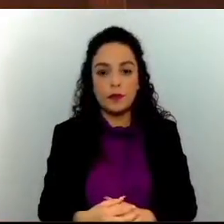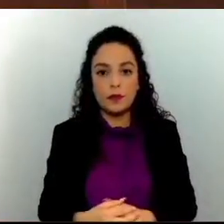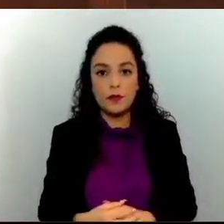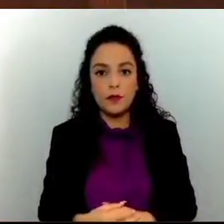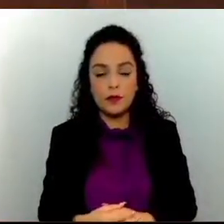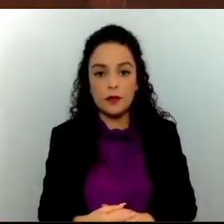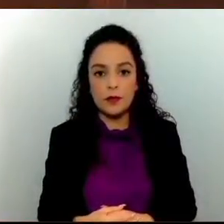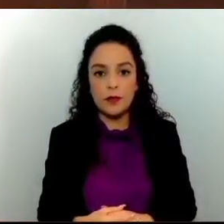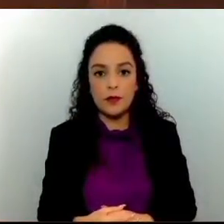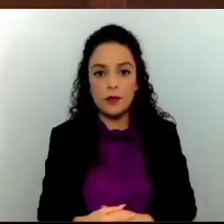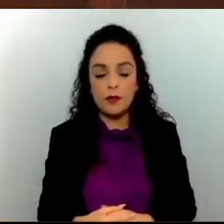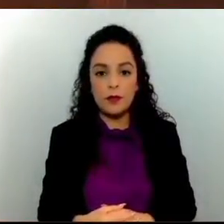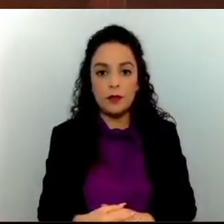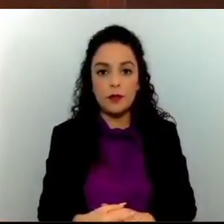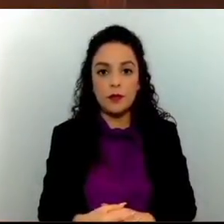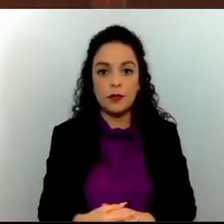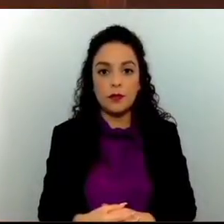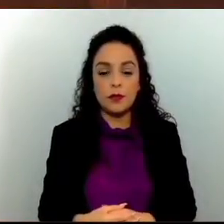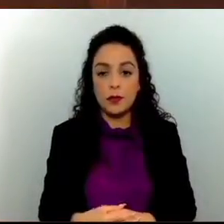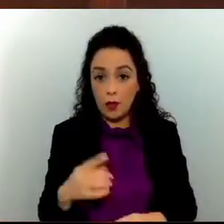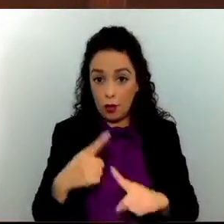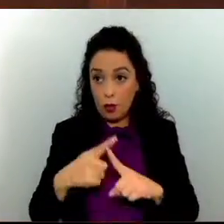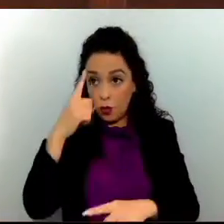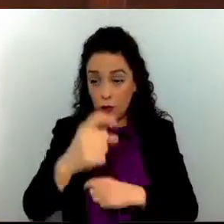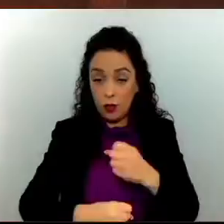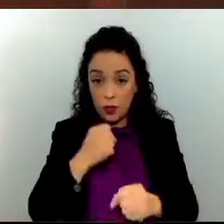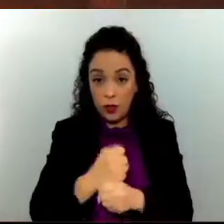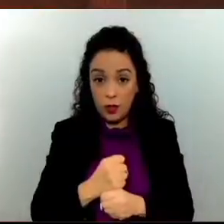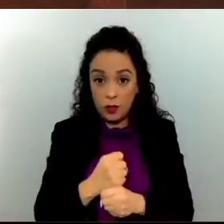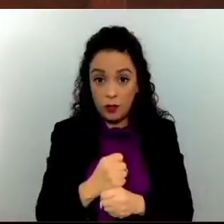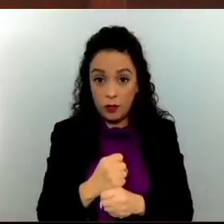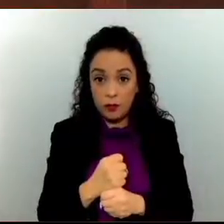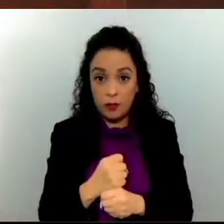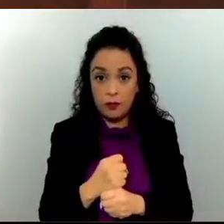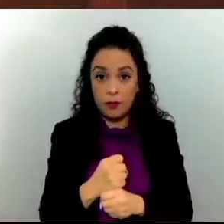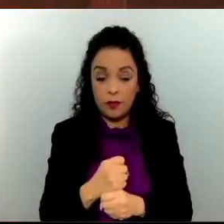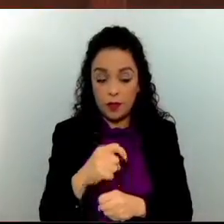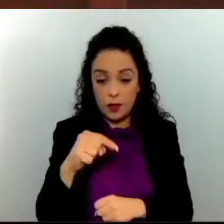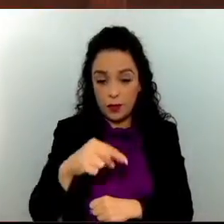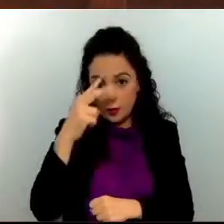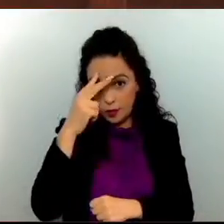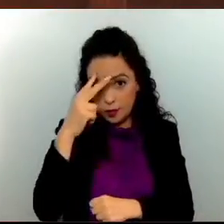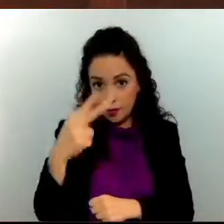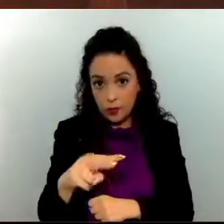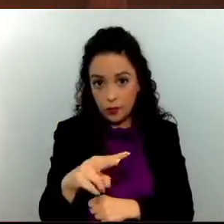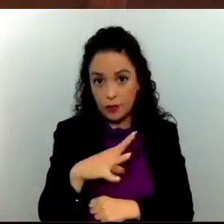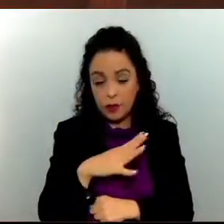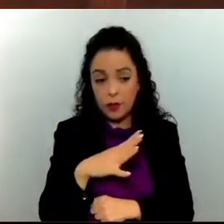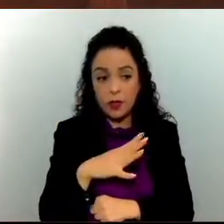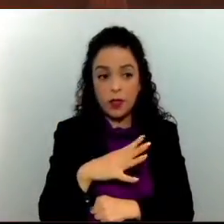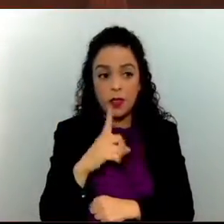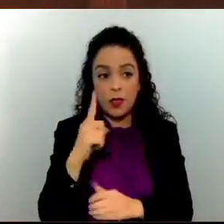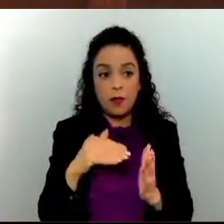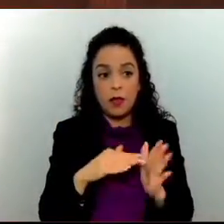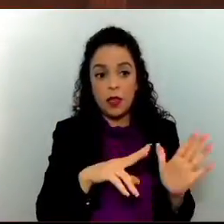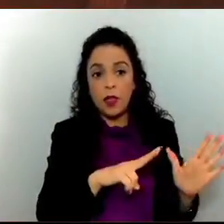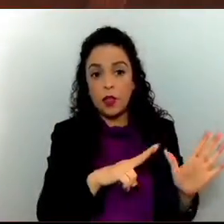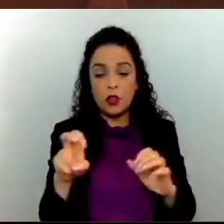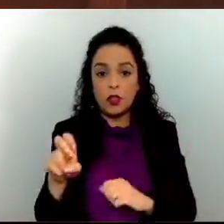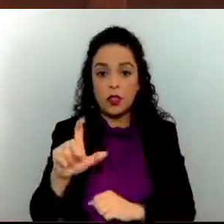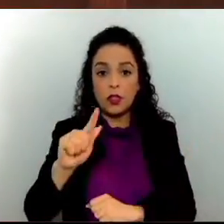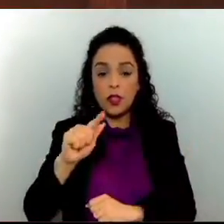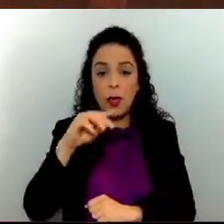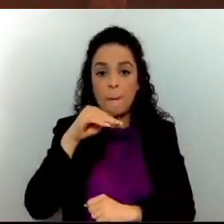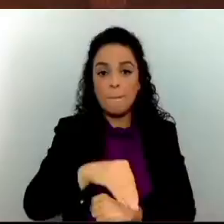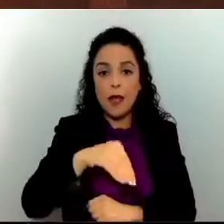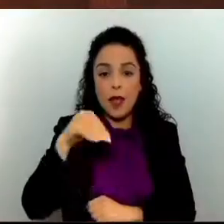precipitación media anual en nuestro estado es de 1.270 milímetros y las lluvias